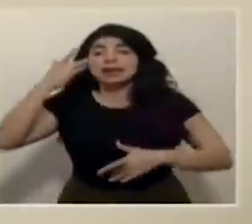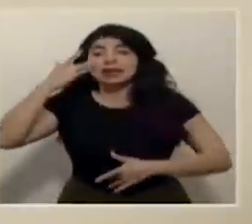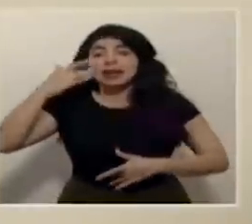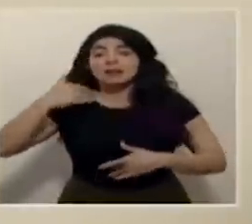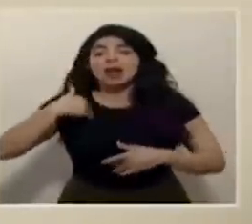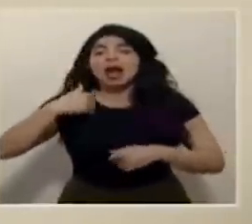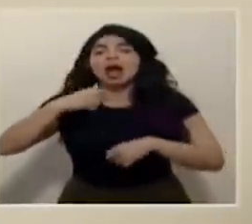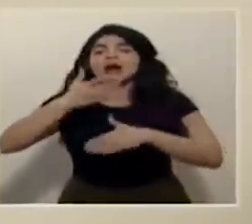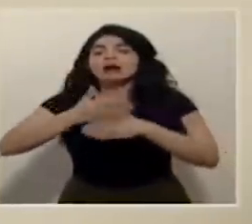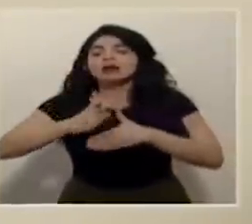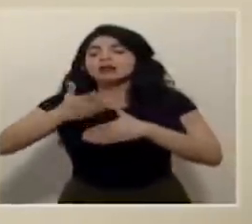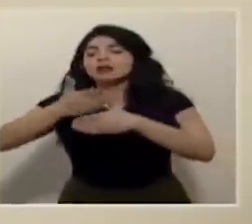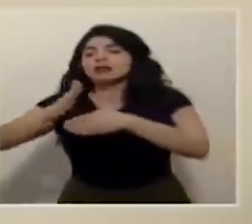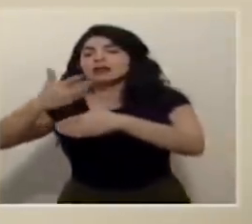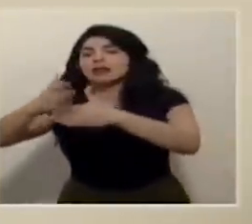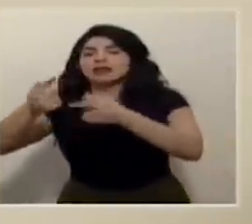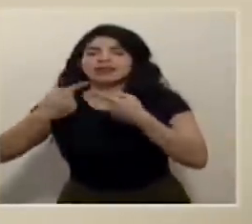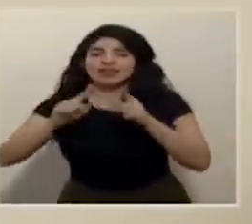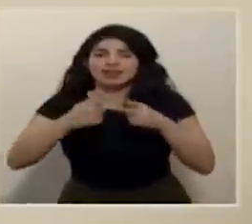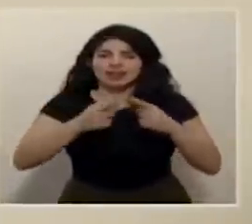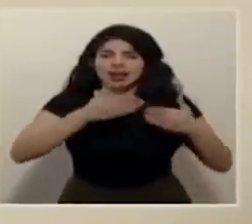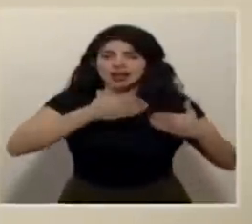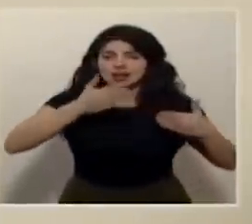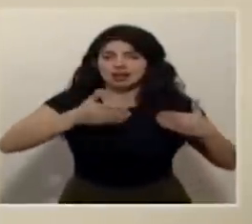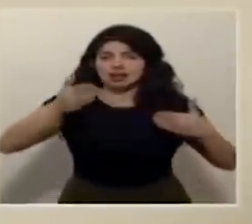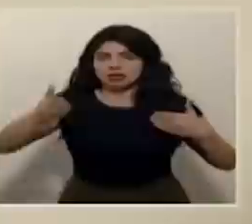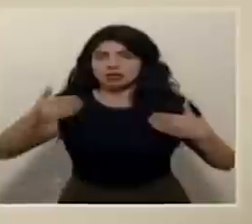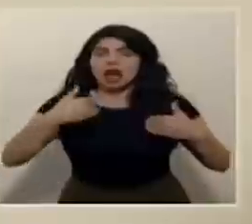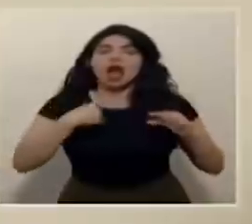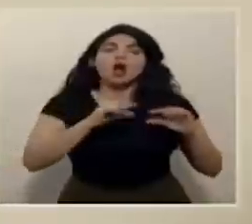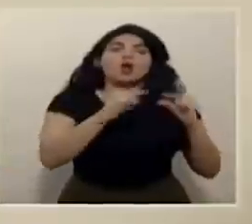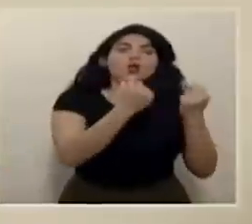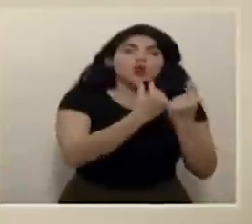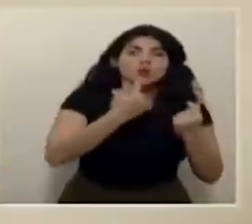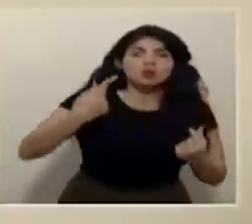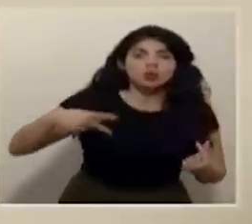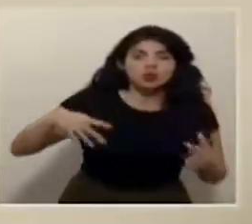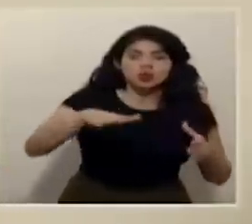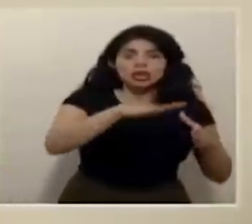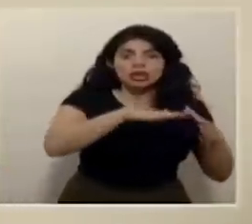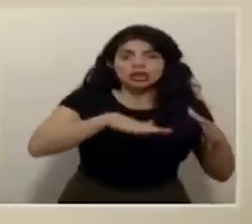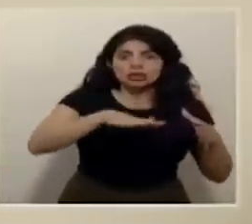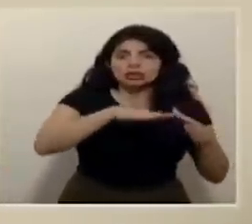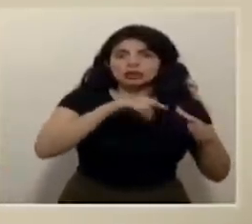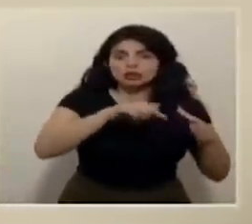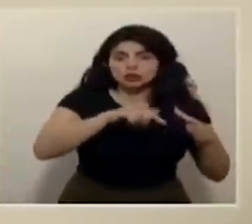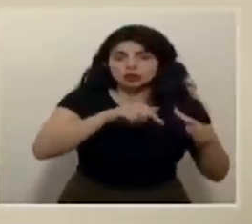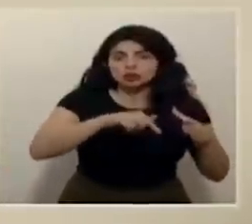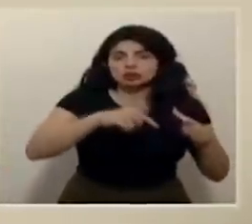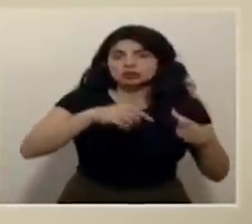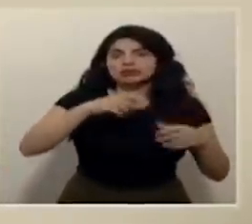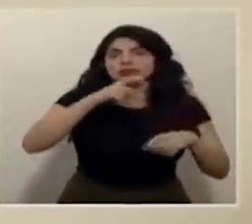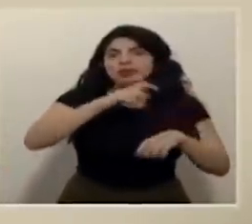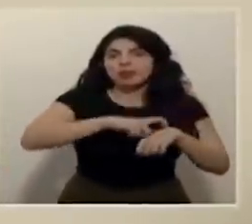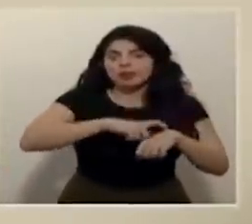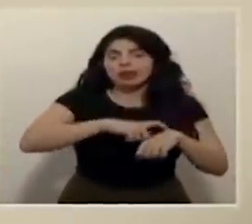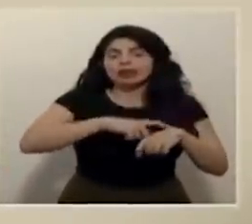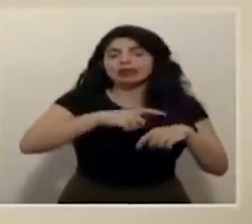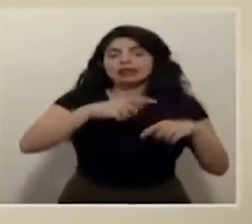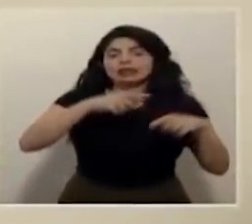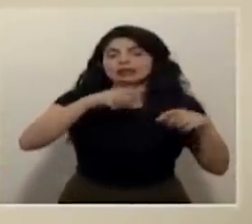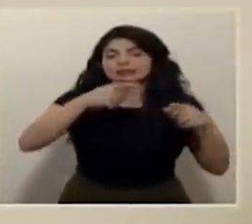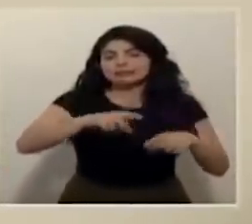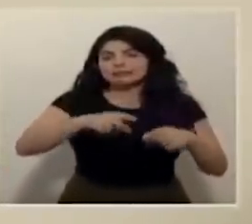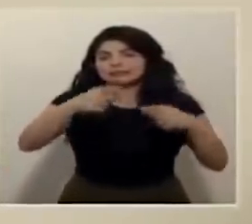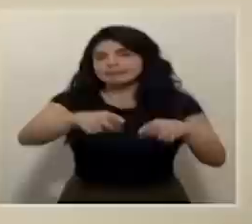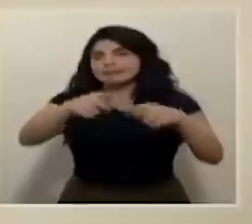de una pandemia como estas y hay grupos de riesgo que han ido tocando en diferentes momentos en medio